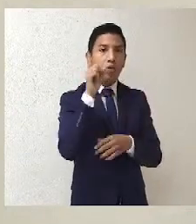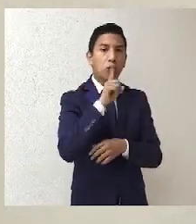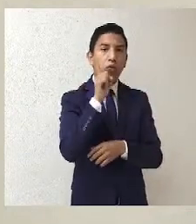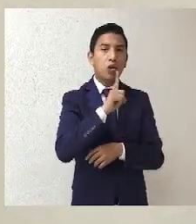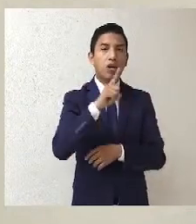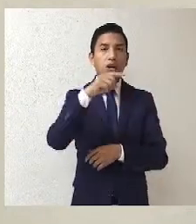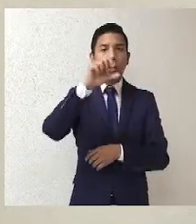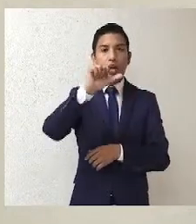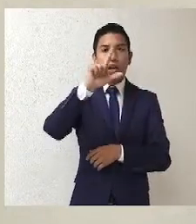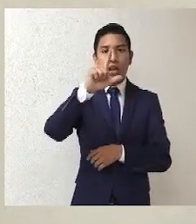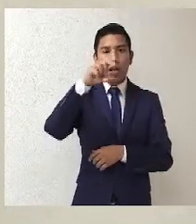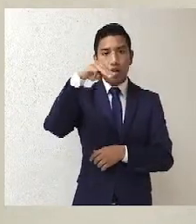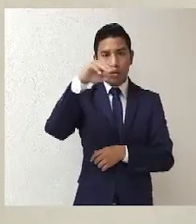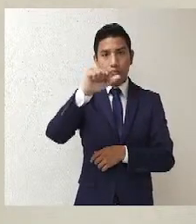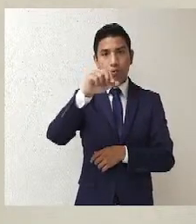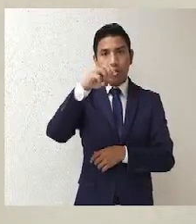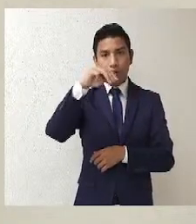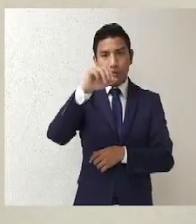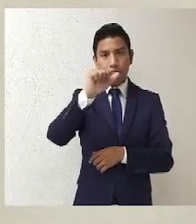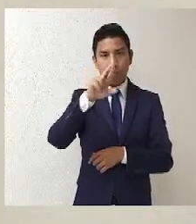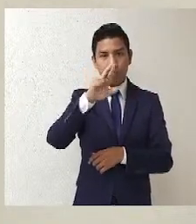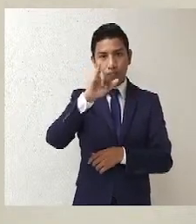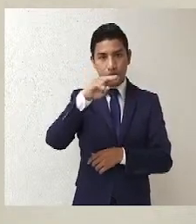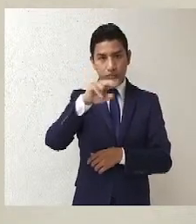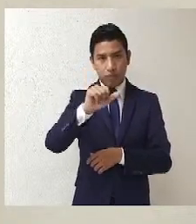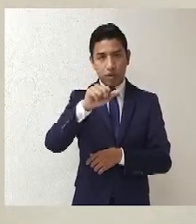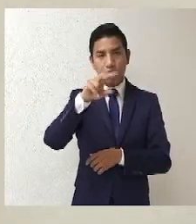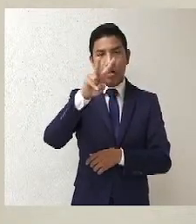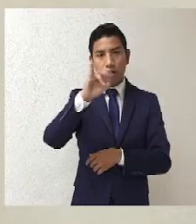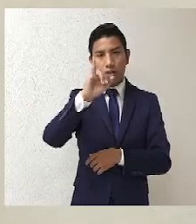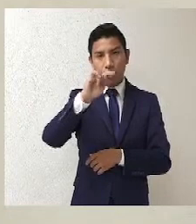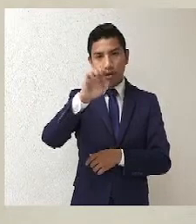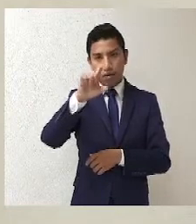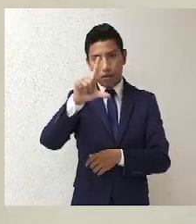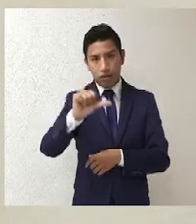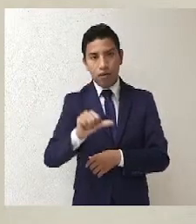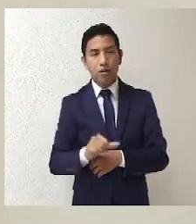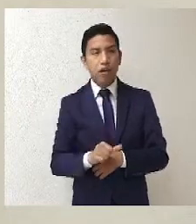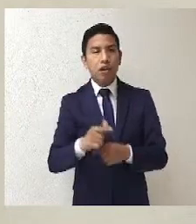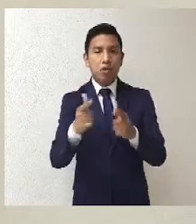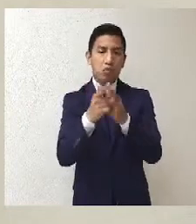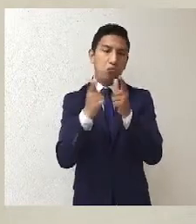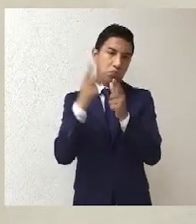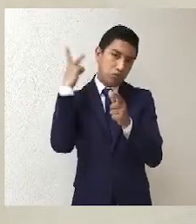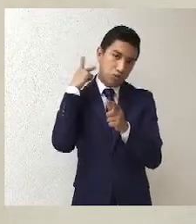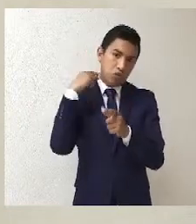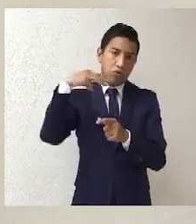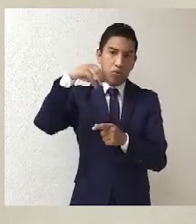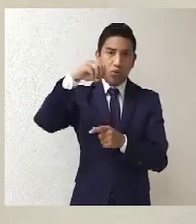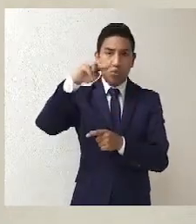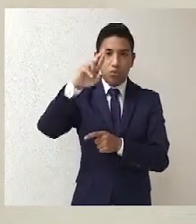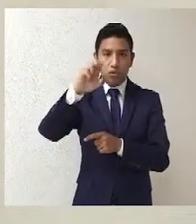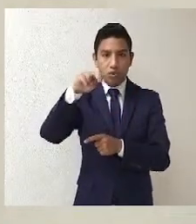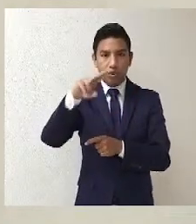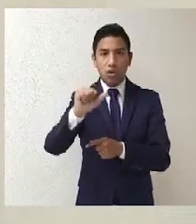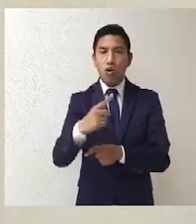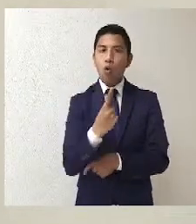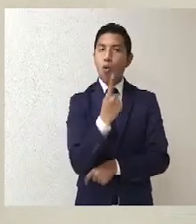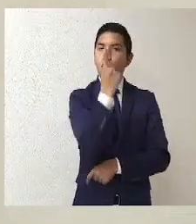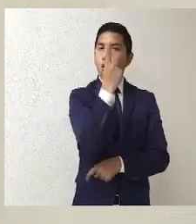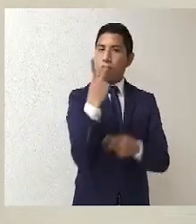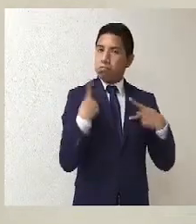ciudadana Alma Marina Vitella Rodríguez. Entonces, Morena decidió en sus órganos internos que sólo una persona sería